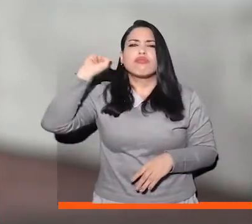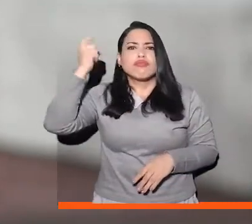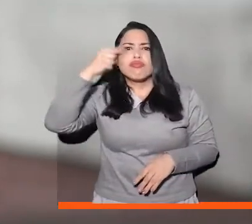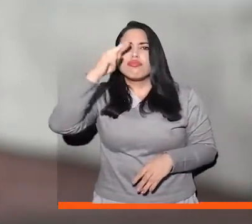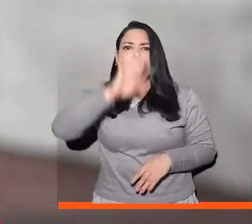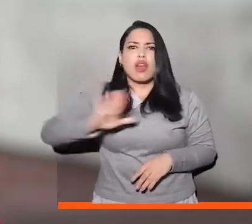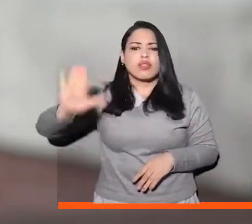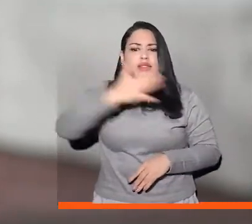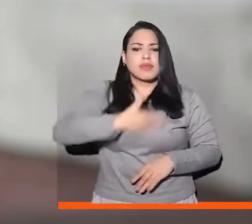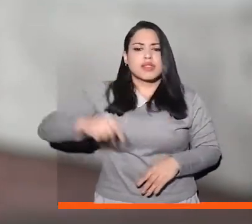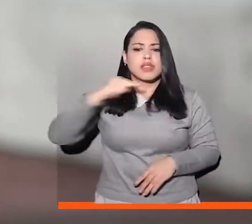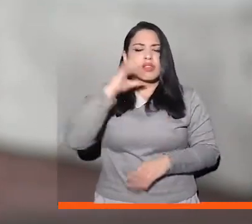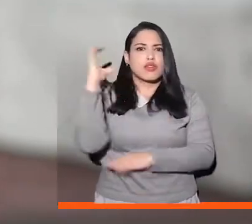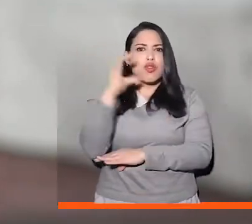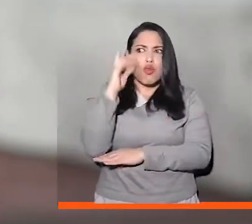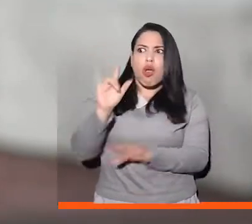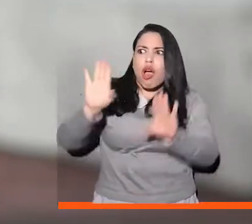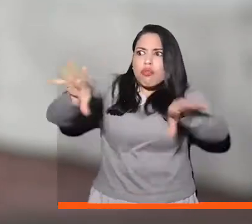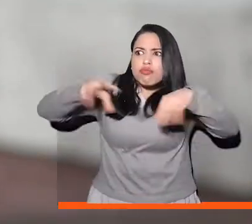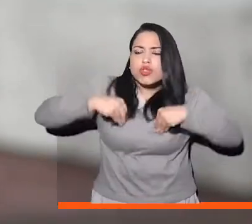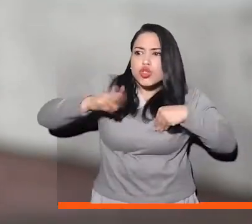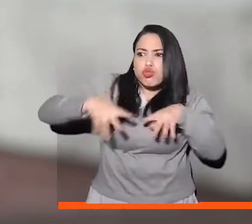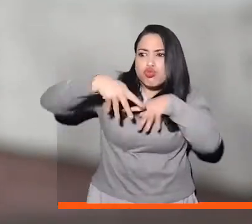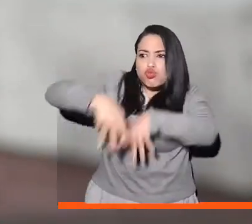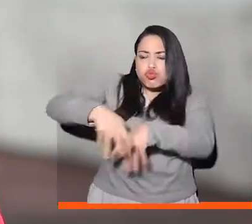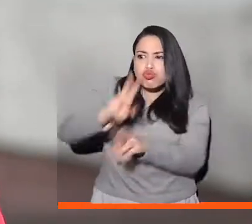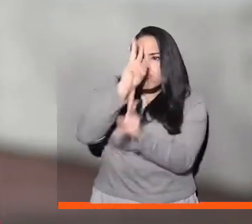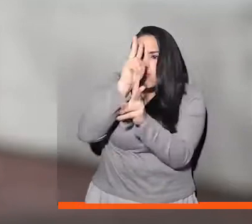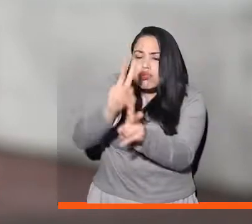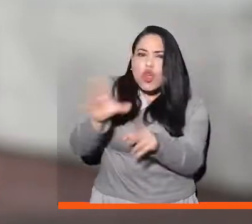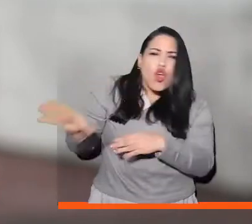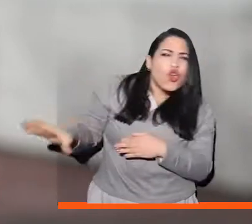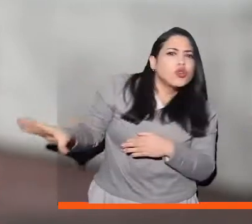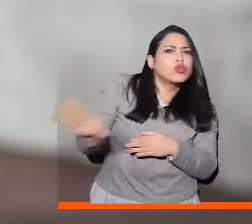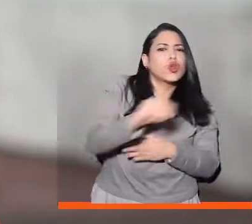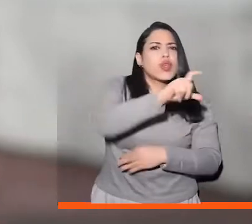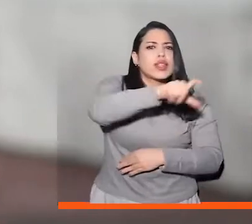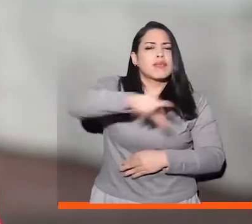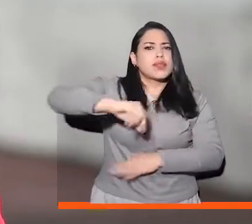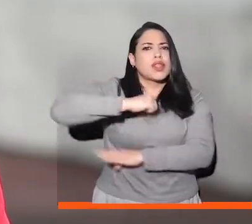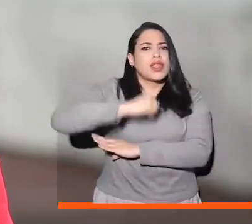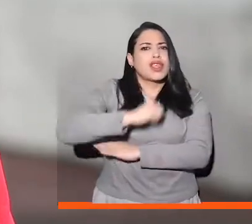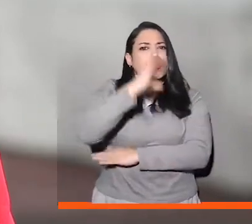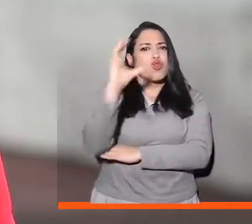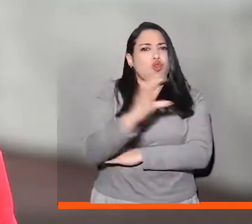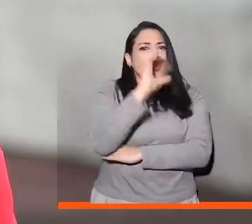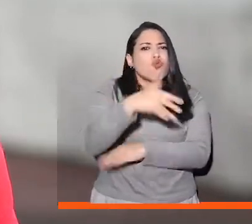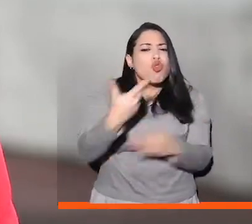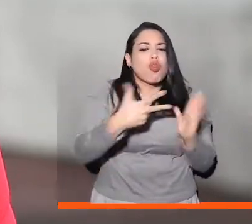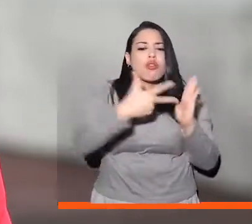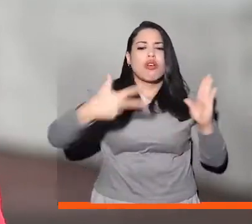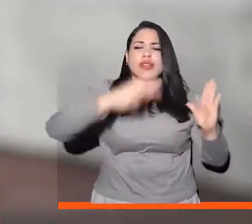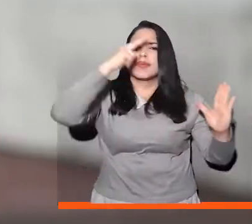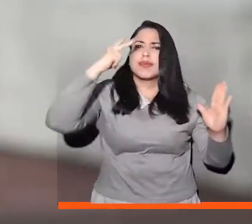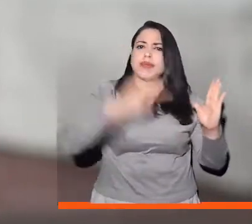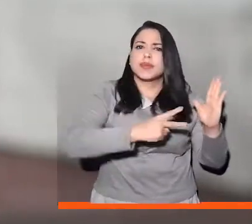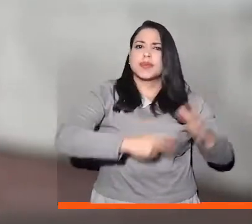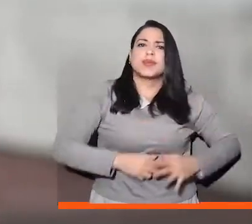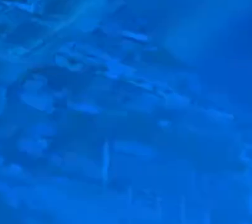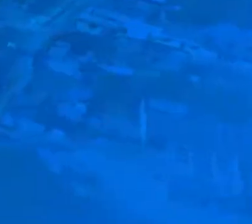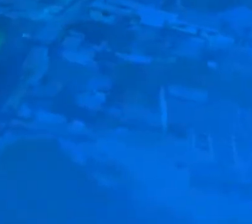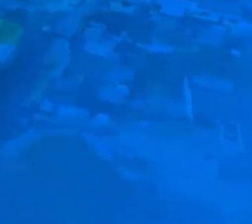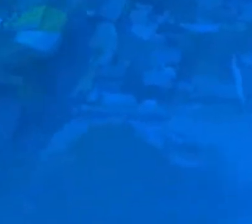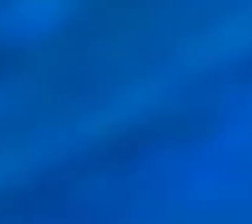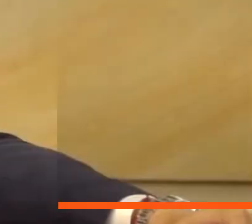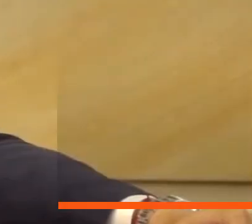presidente Iván Duque garantiza no solo el derecho a la protesta sino también todos los derechos de los colombianos consagrados en la